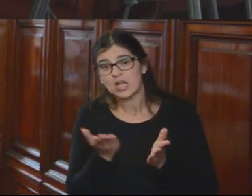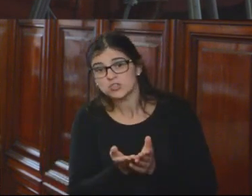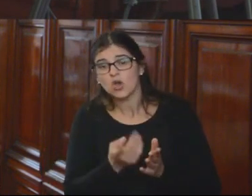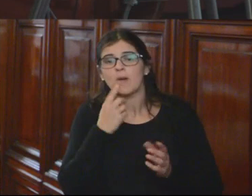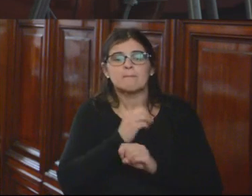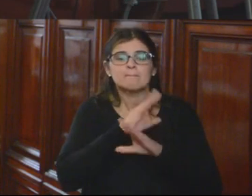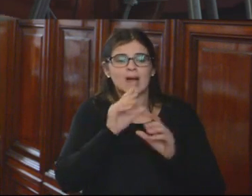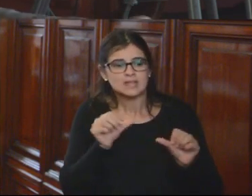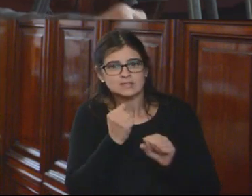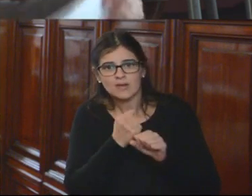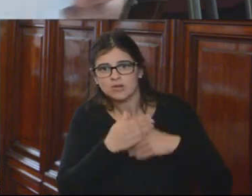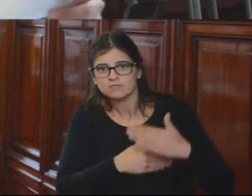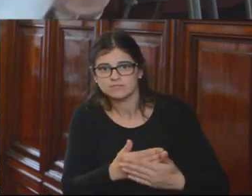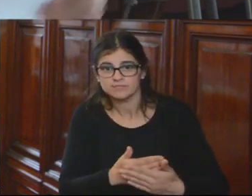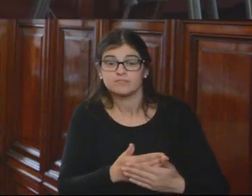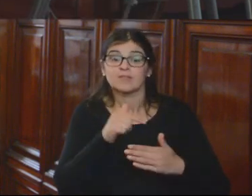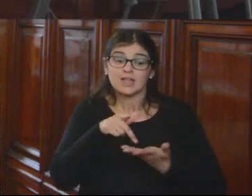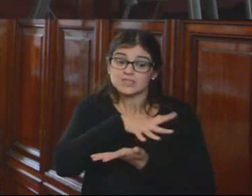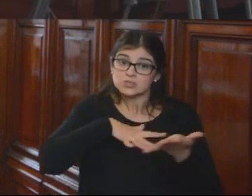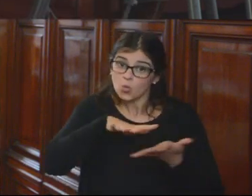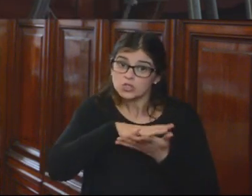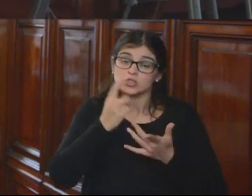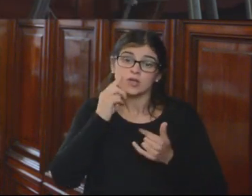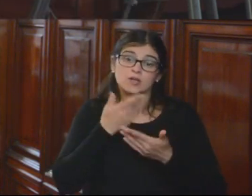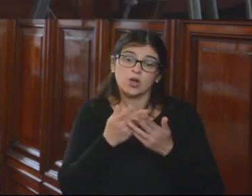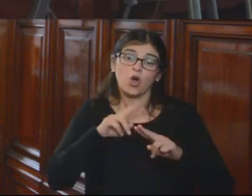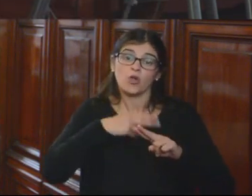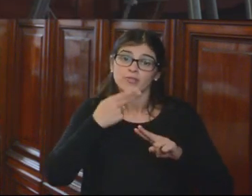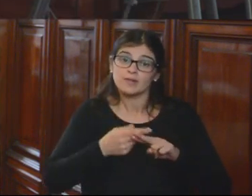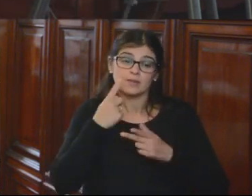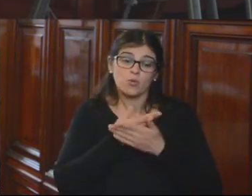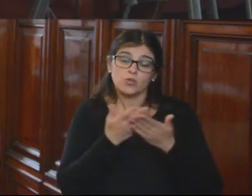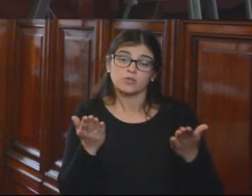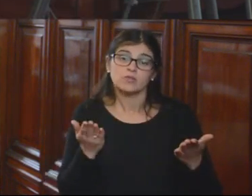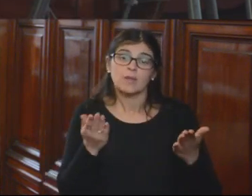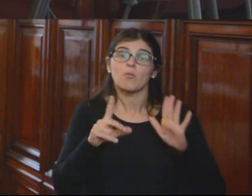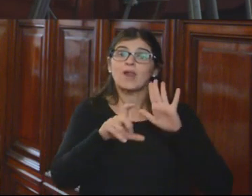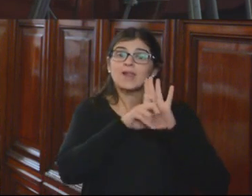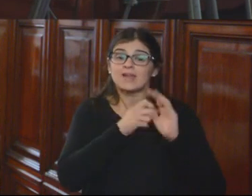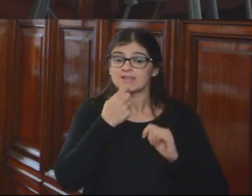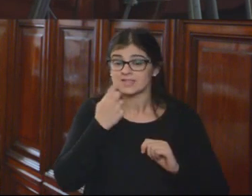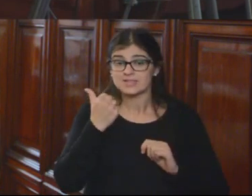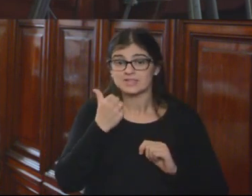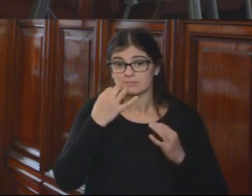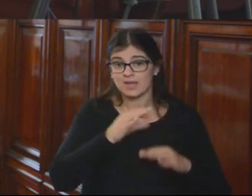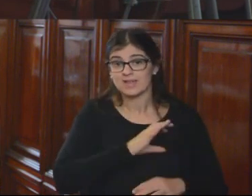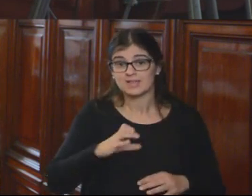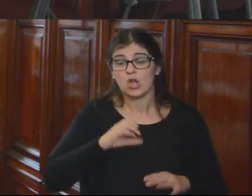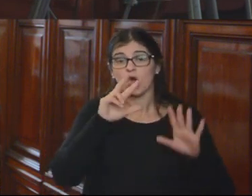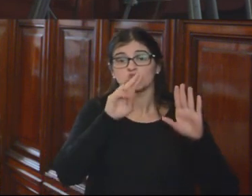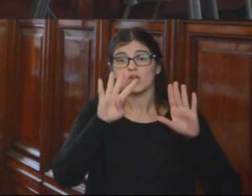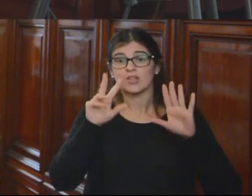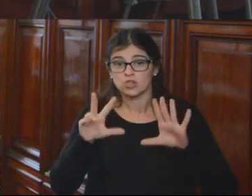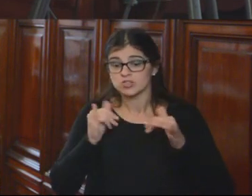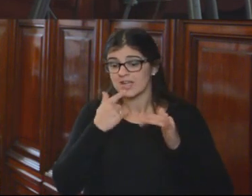mal desempeño laboral. Esta situación fue refrendada por la propia ley que cita acá el Estado boliviano, la ley 898,